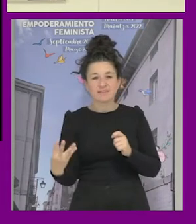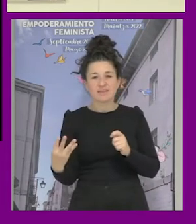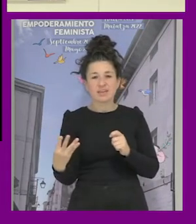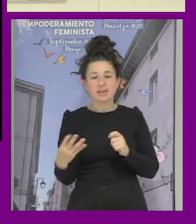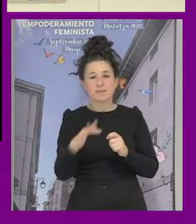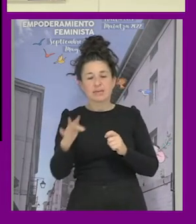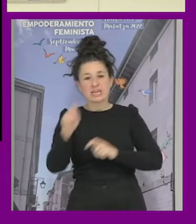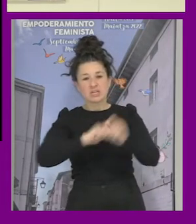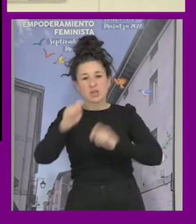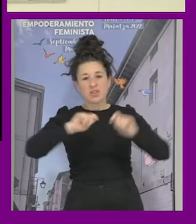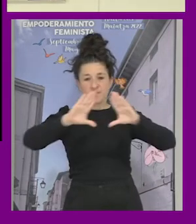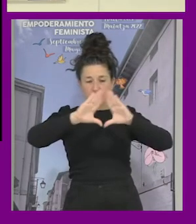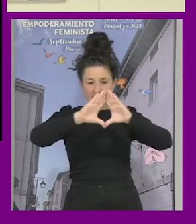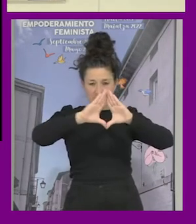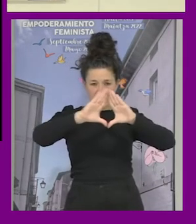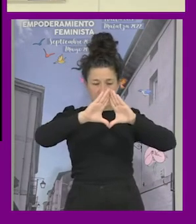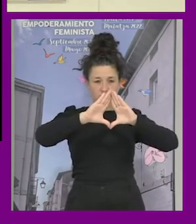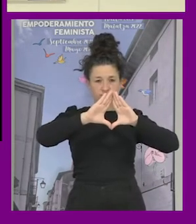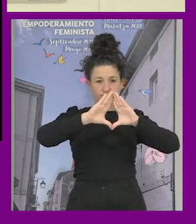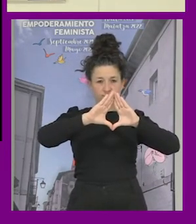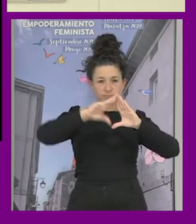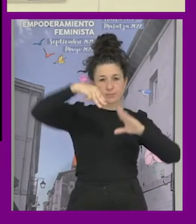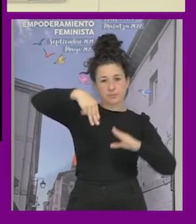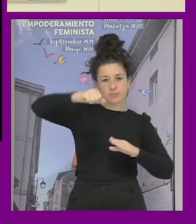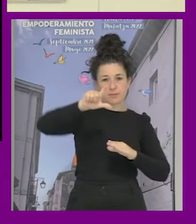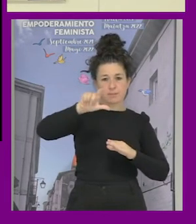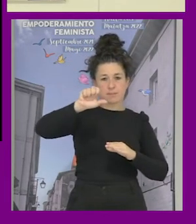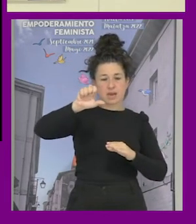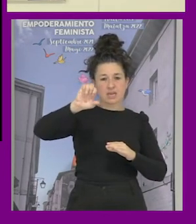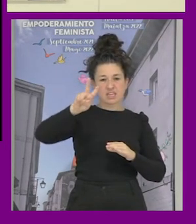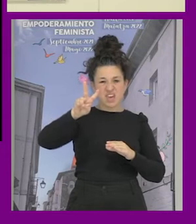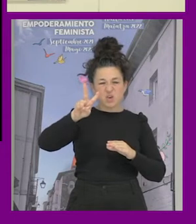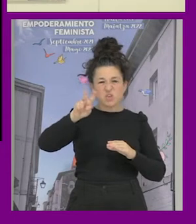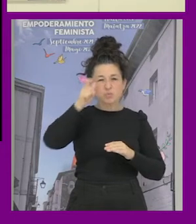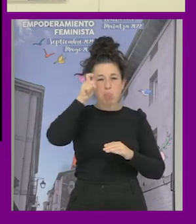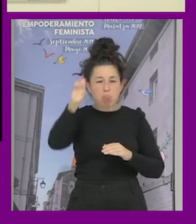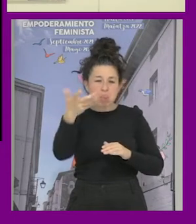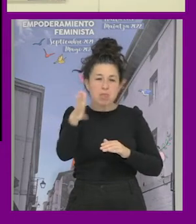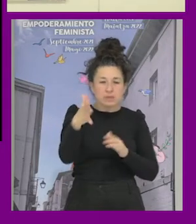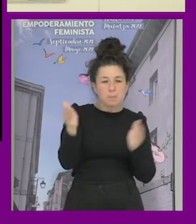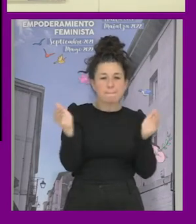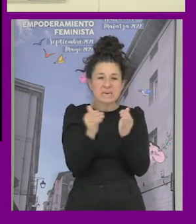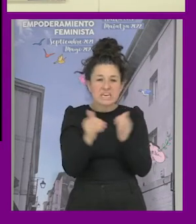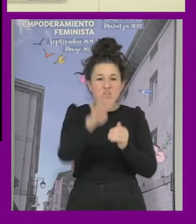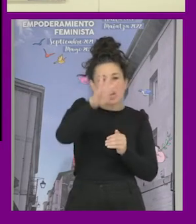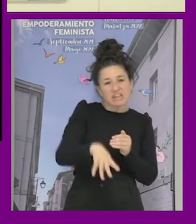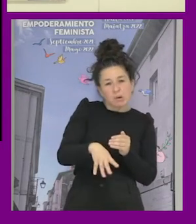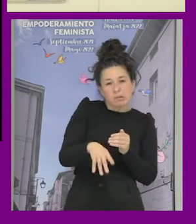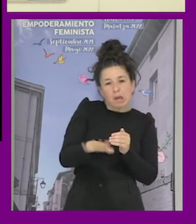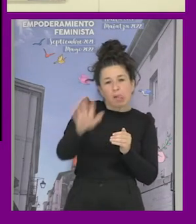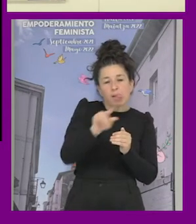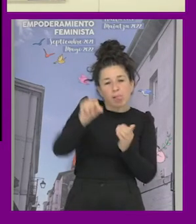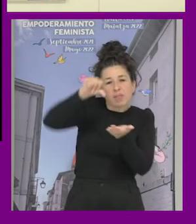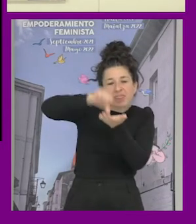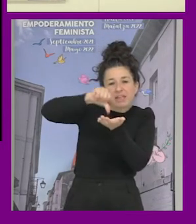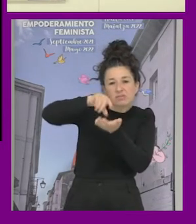feminista a manlleu es un pueblo relativamente pequeño centro de cataluña donde un mural